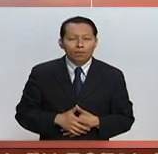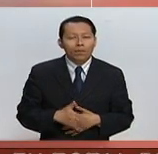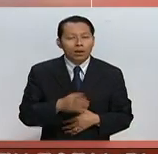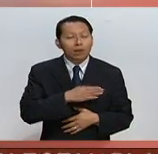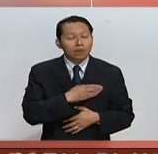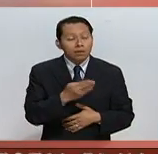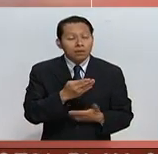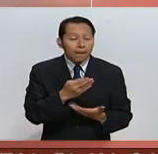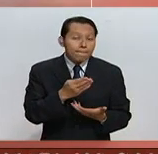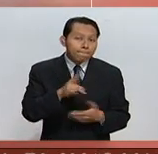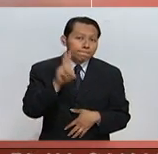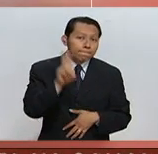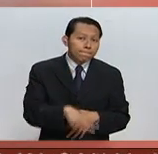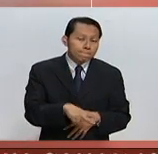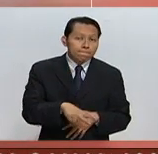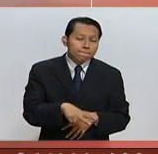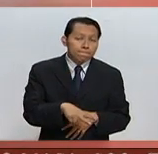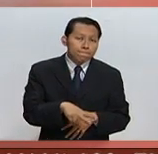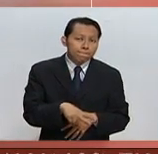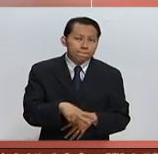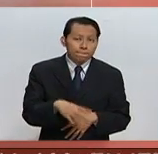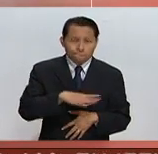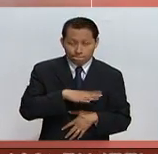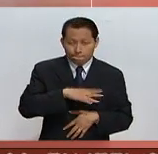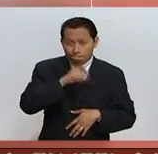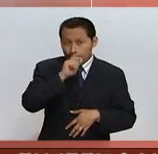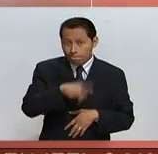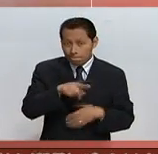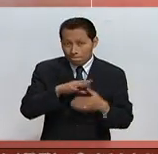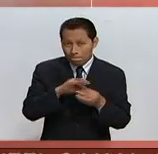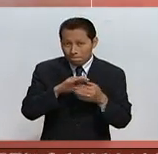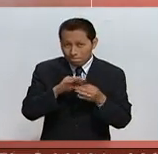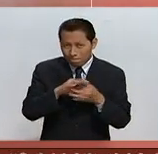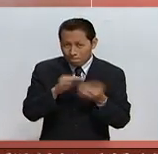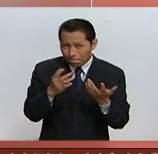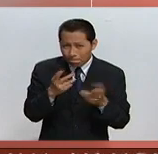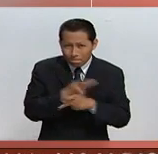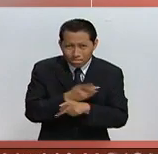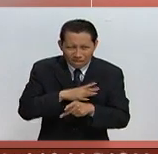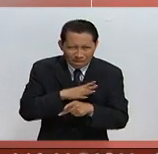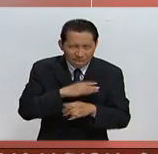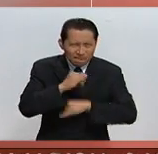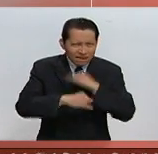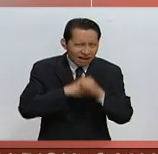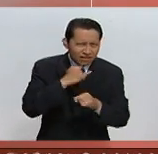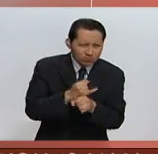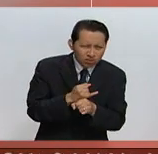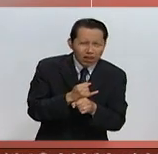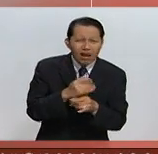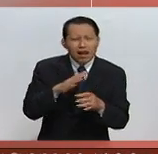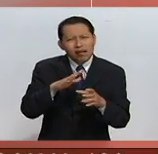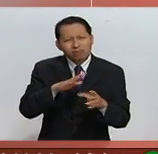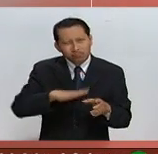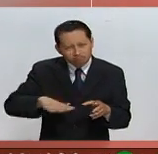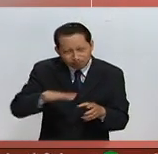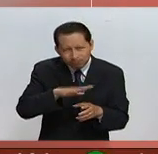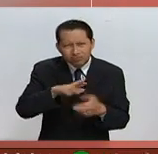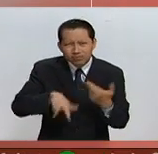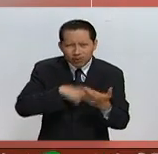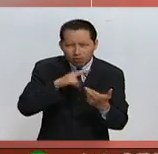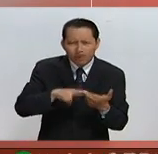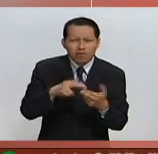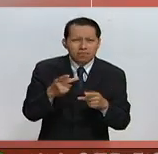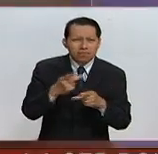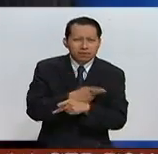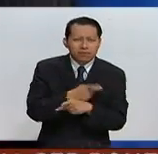efectivamente estas amenazas, esta coyuntura internacional, global, regional, tuvo